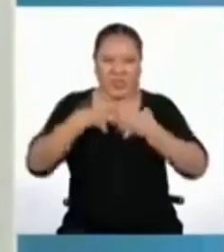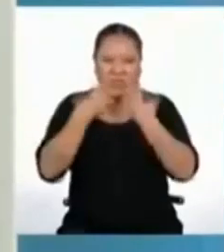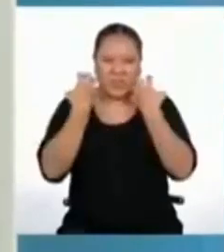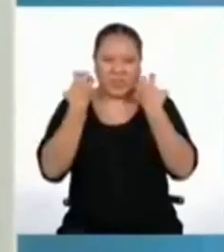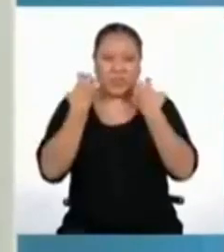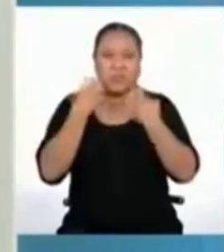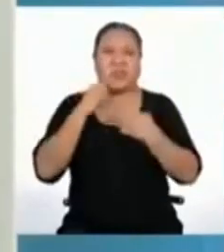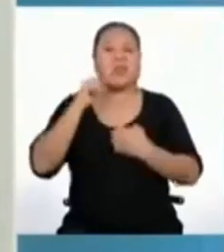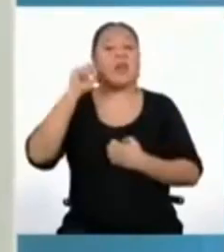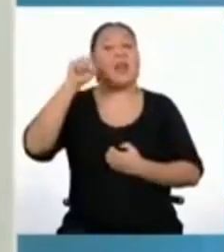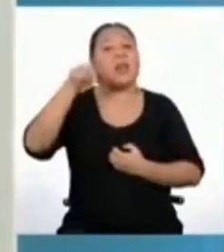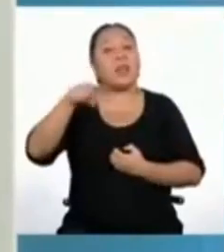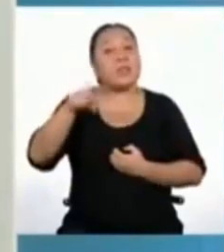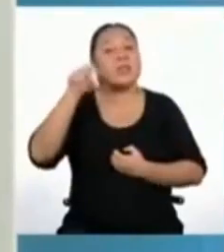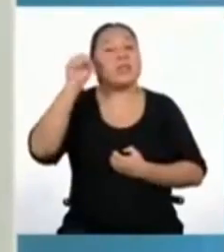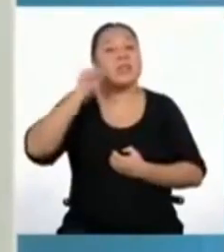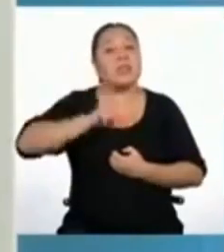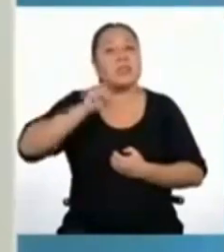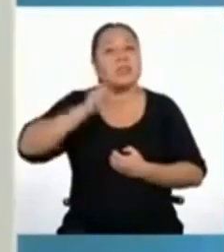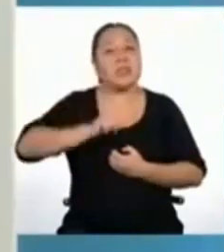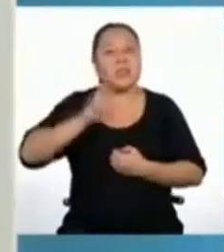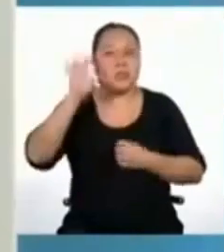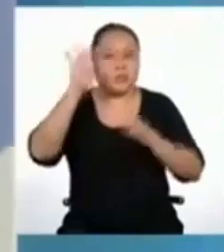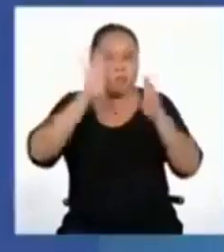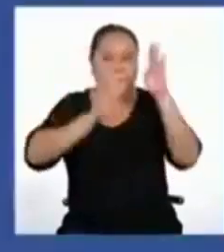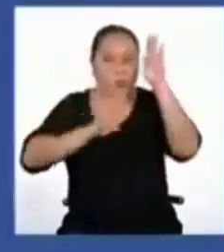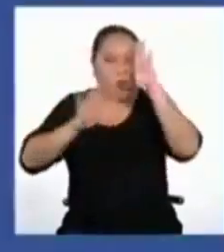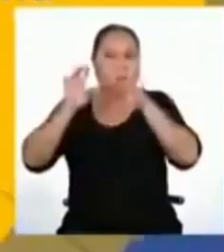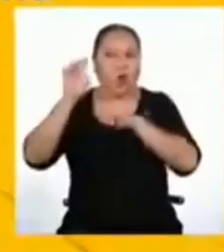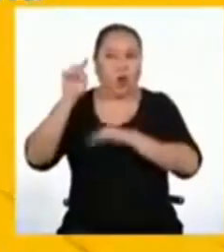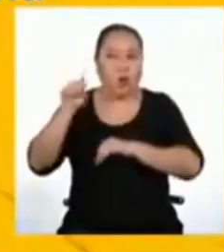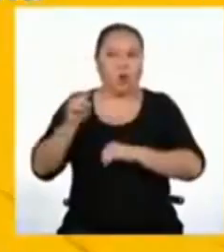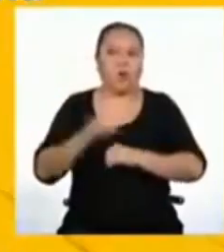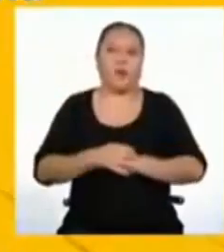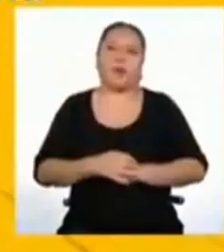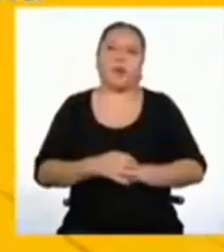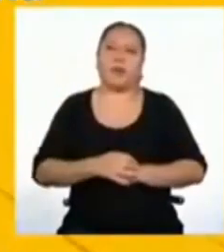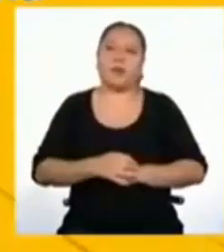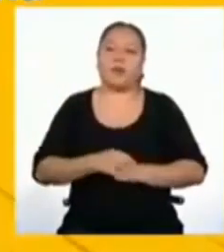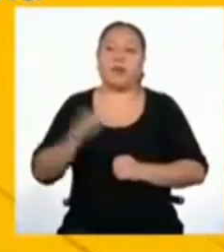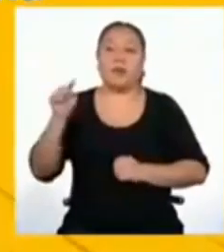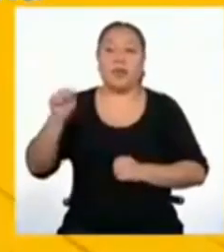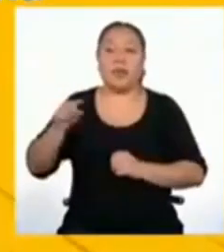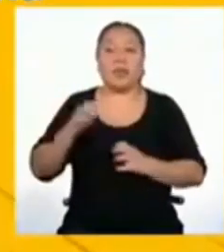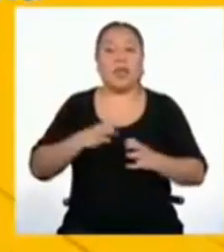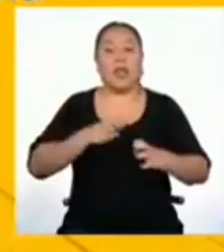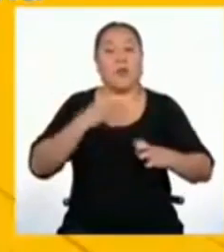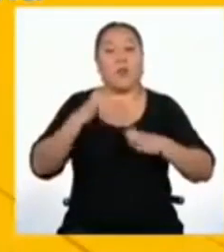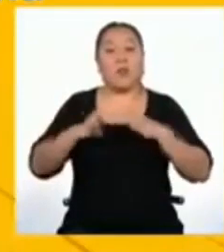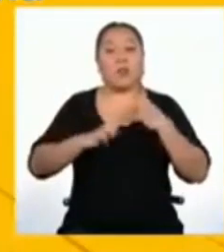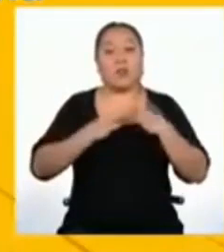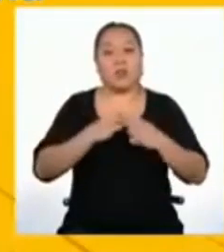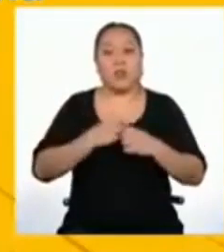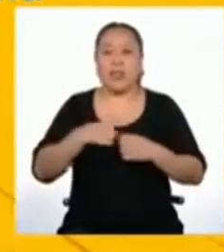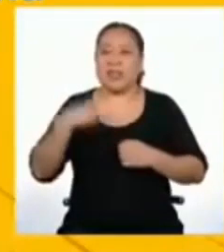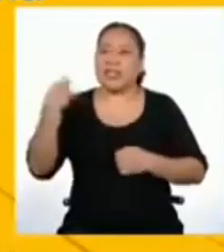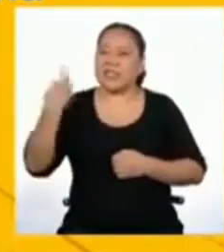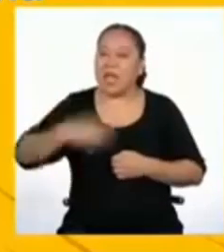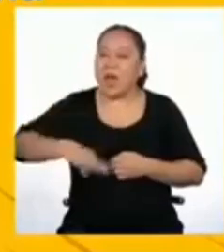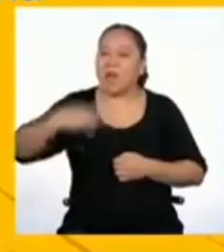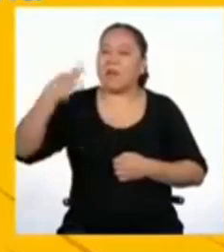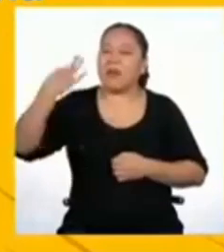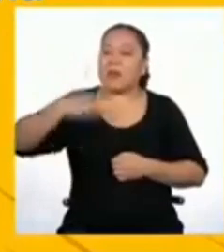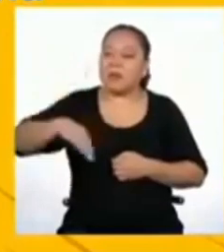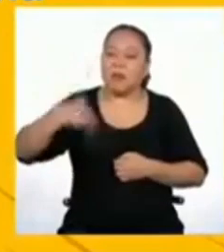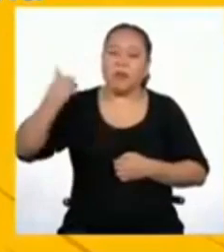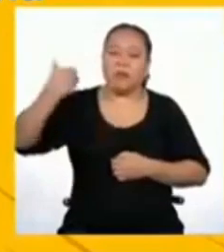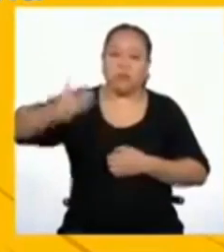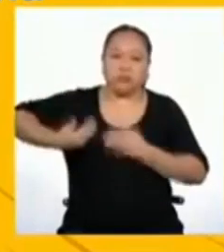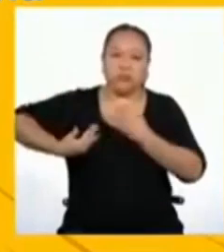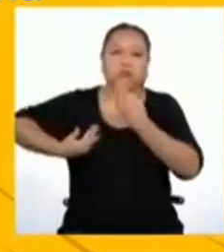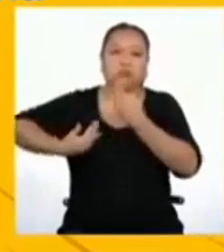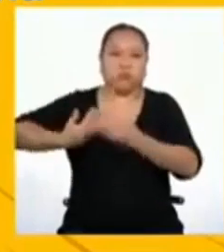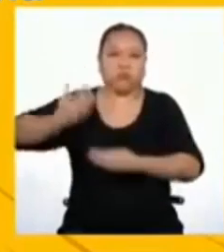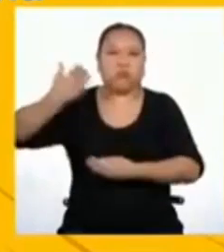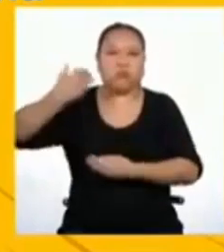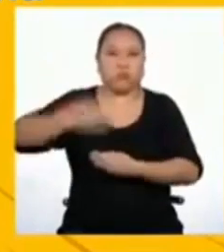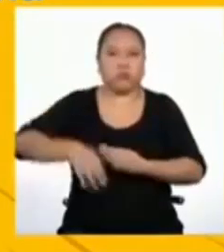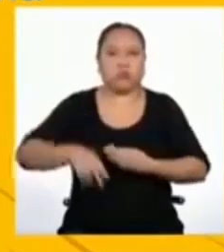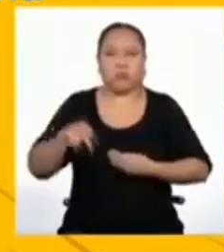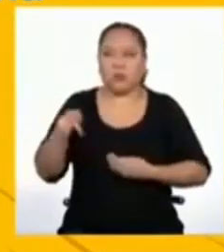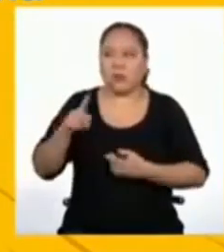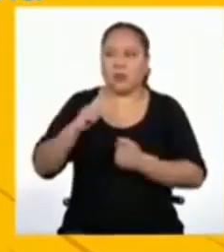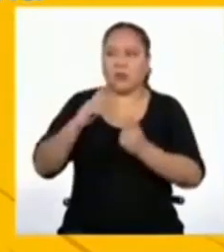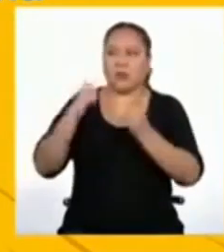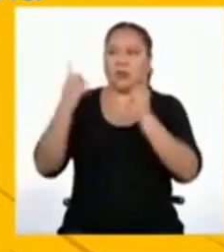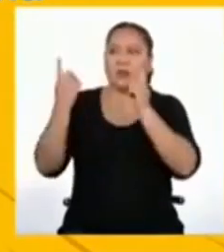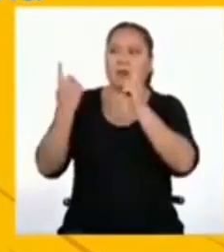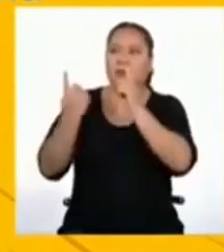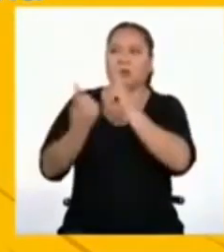ira sí podría ser motivo de preocupación. Si esta emoción es muy frecuente, te puede convertir en